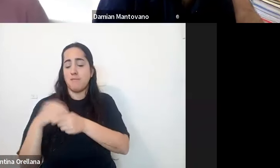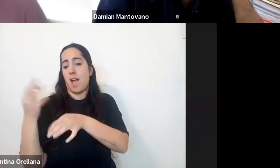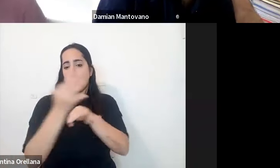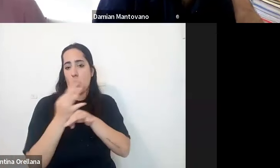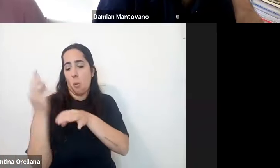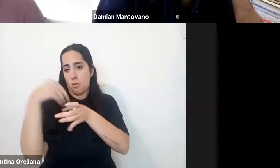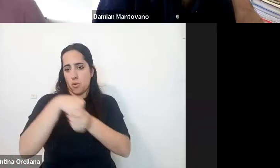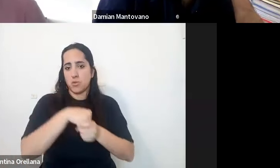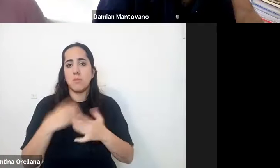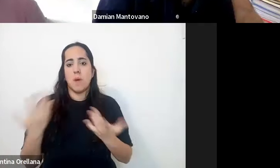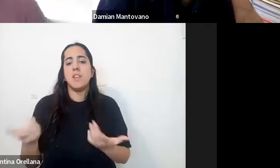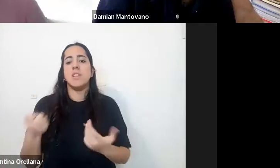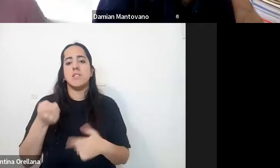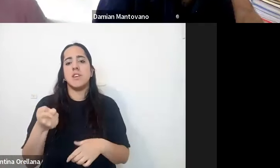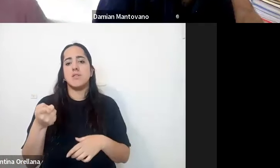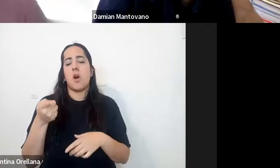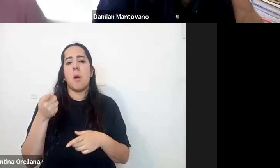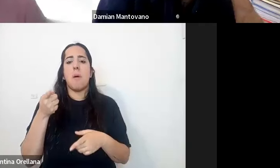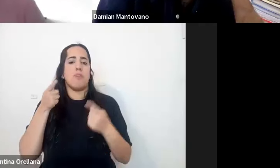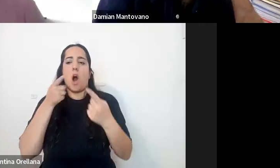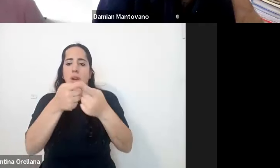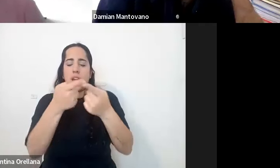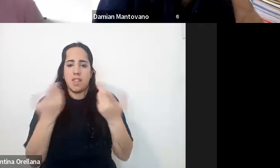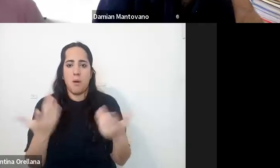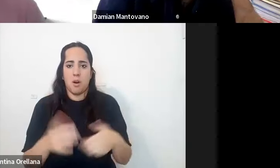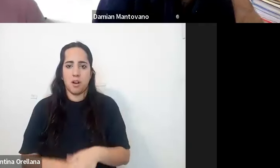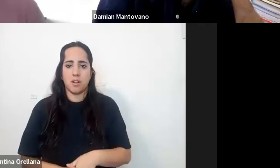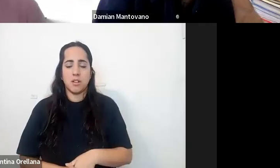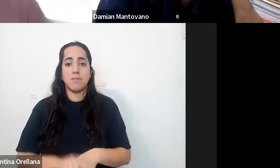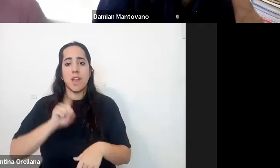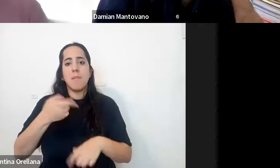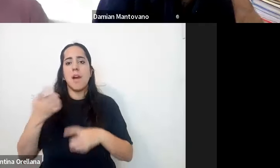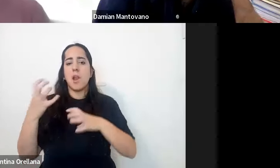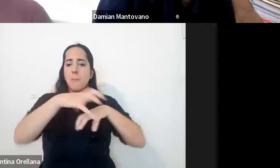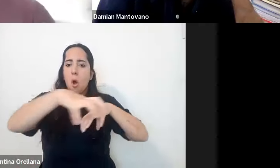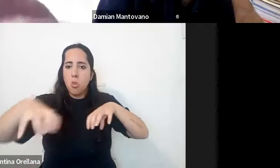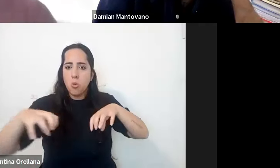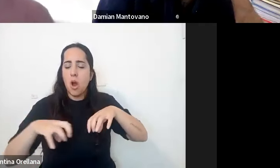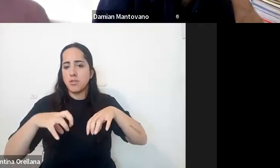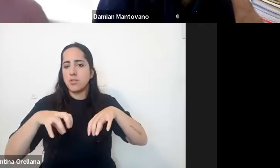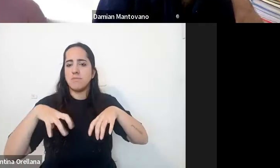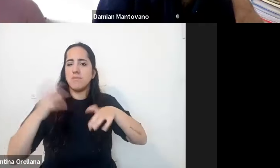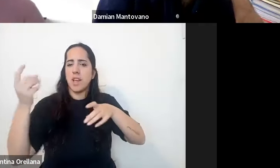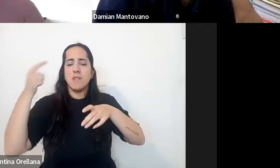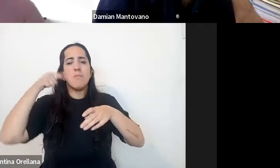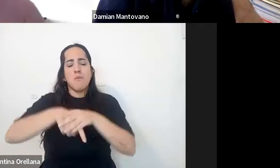todo eso se da un poco el tronco común y después está lo que llamamos módulos de profundización de los distintos